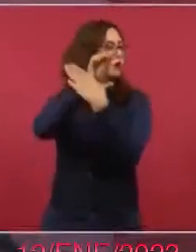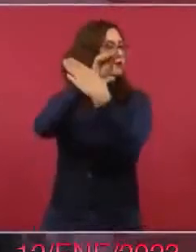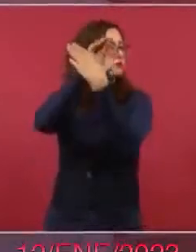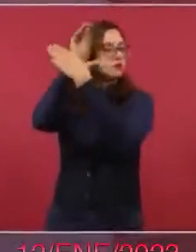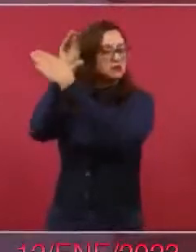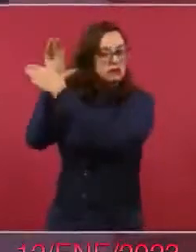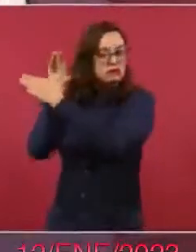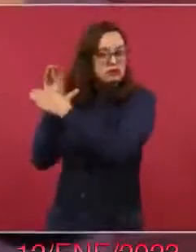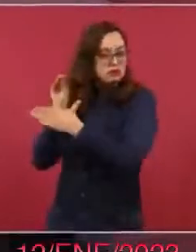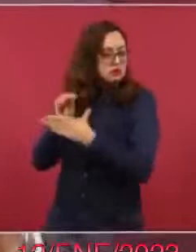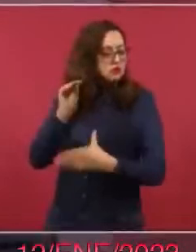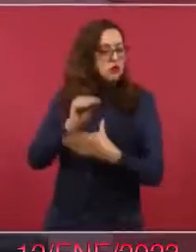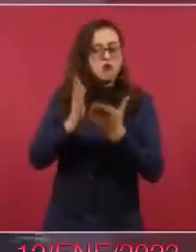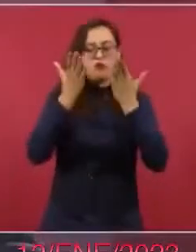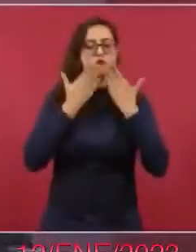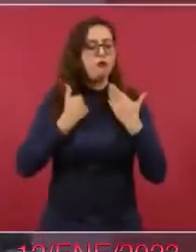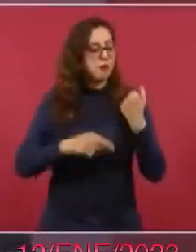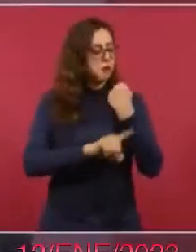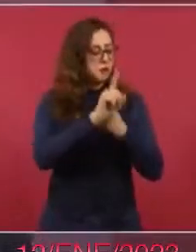durante mucho tiempo